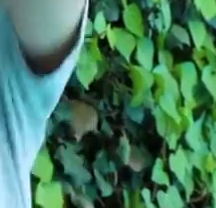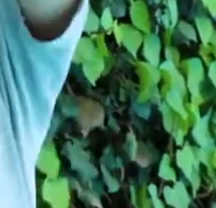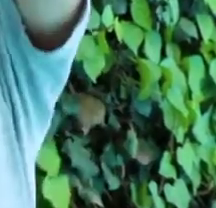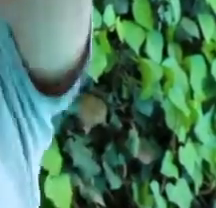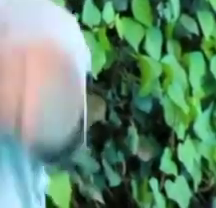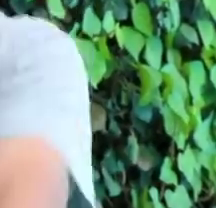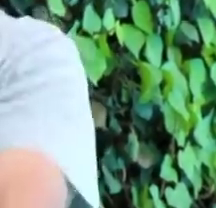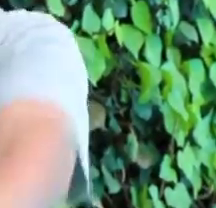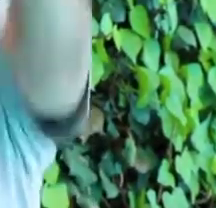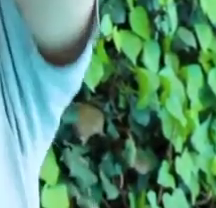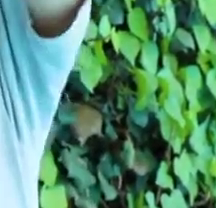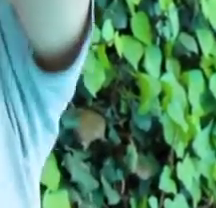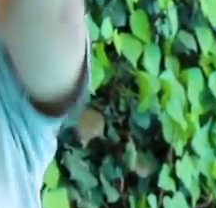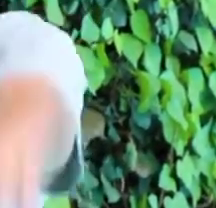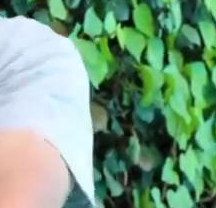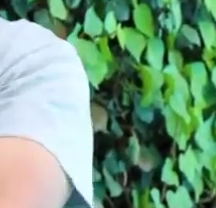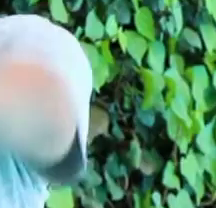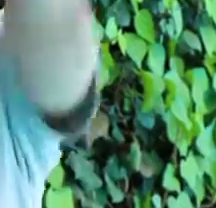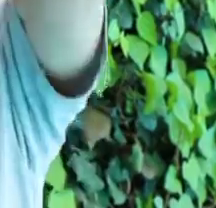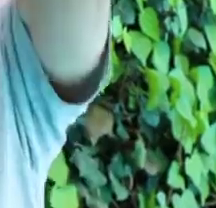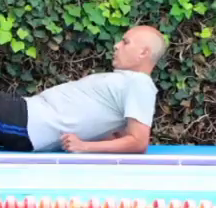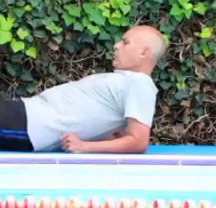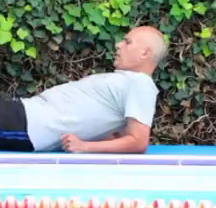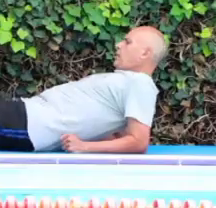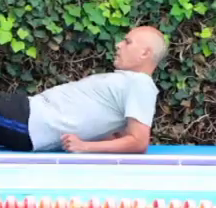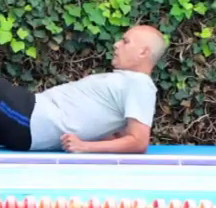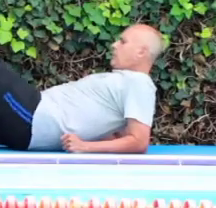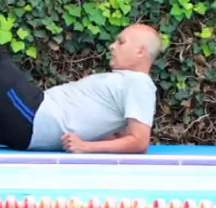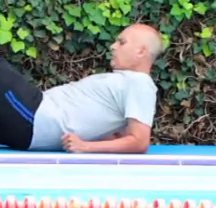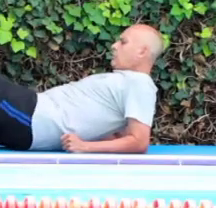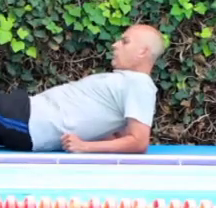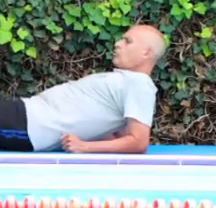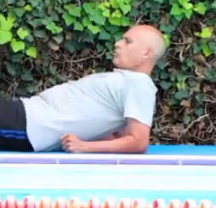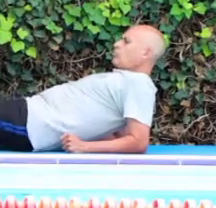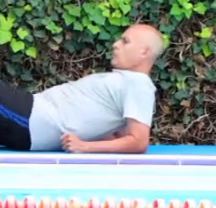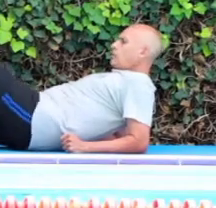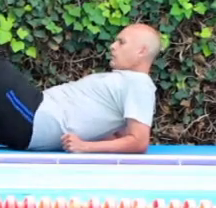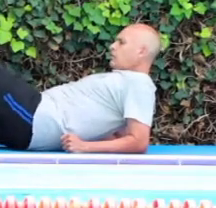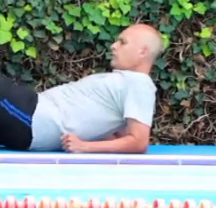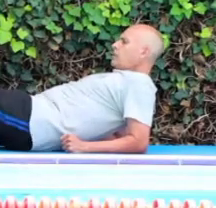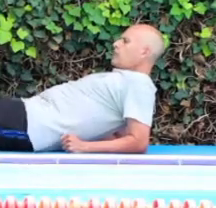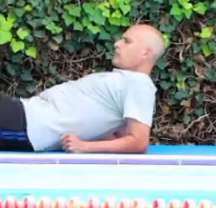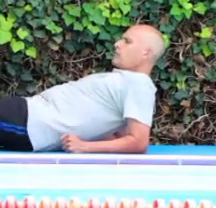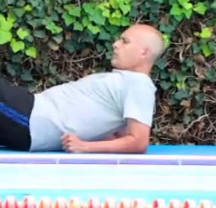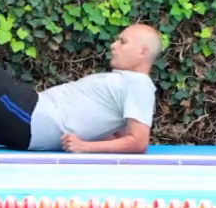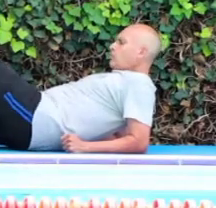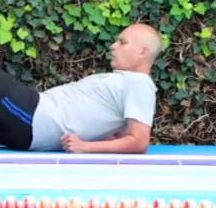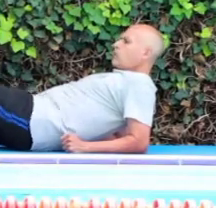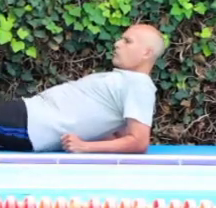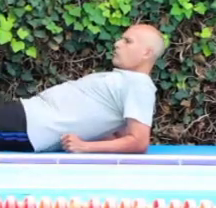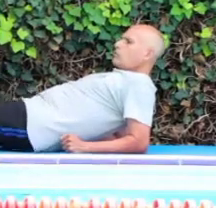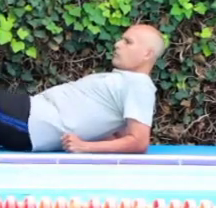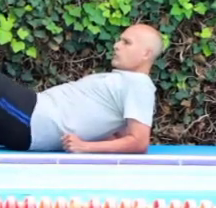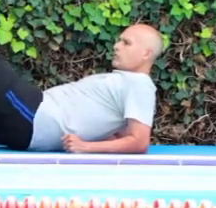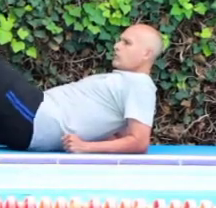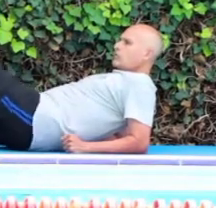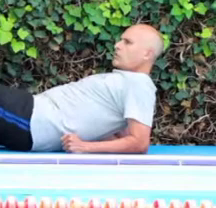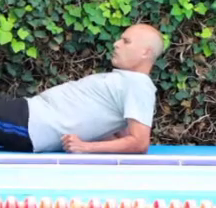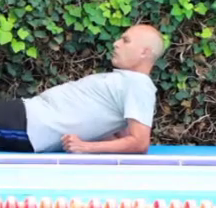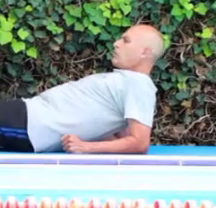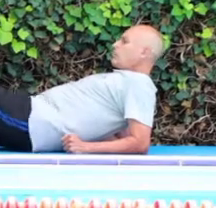diez veces la otra pierna. Una. Dos. Tres. Cuatro.